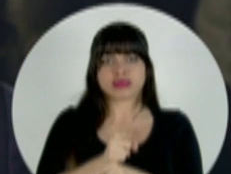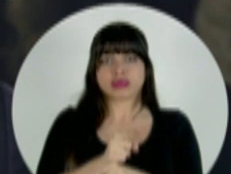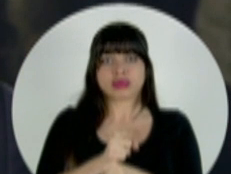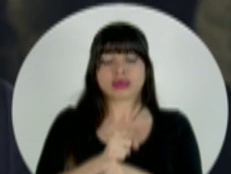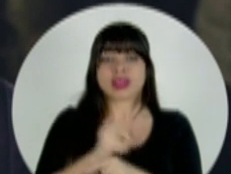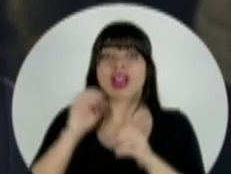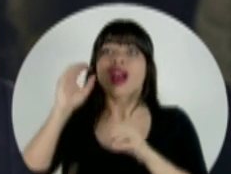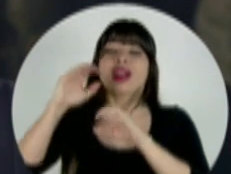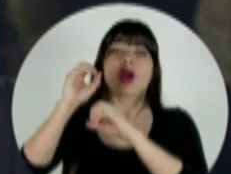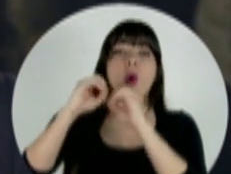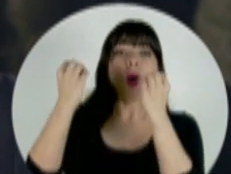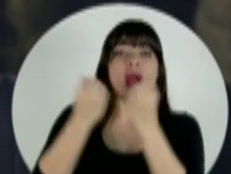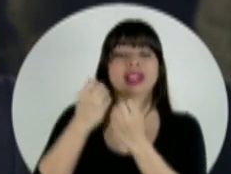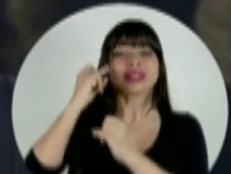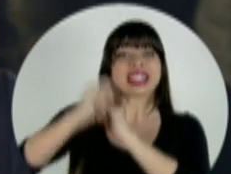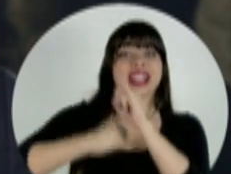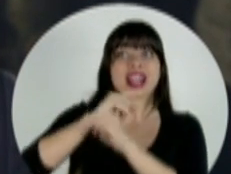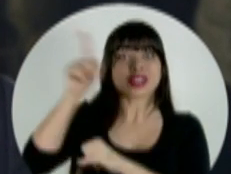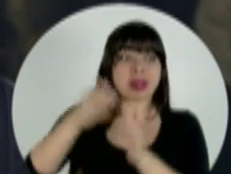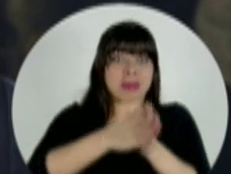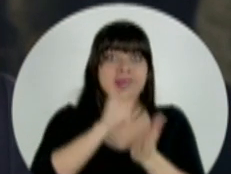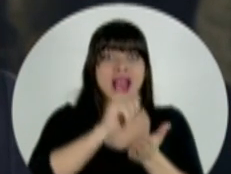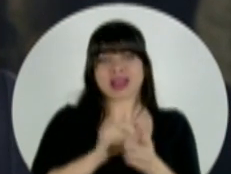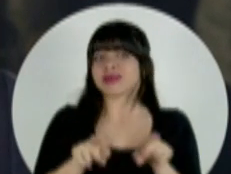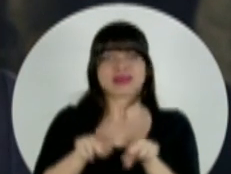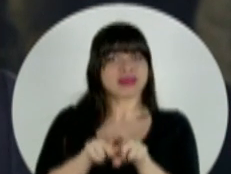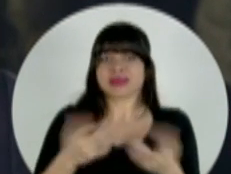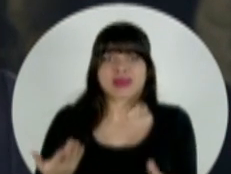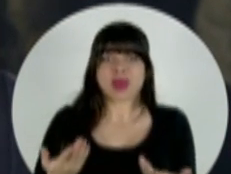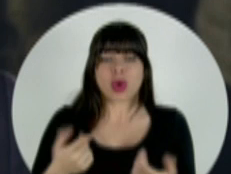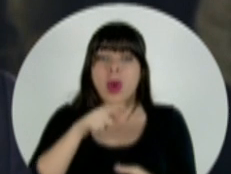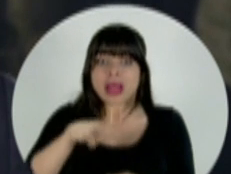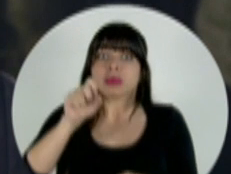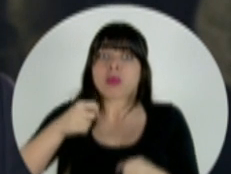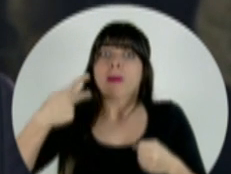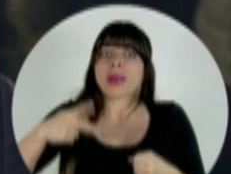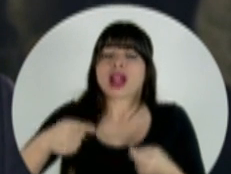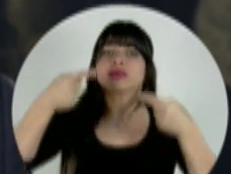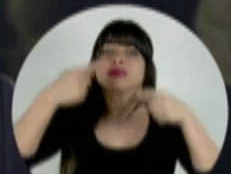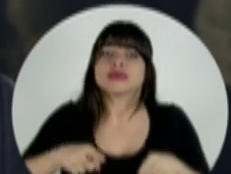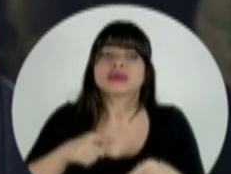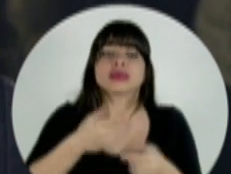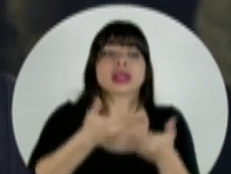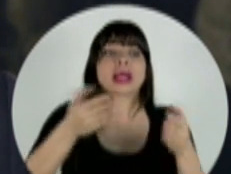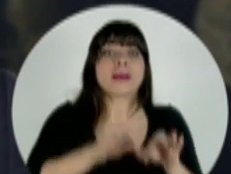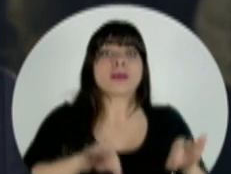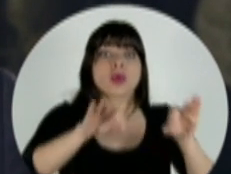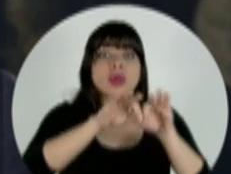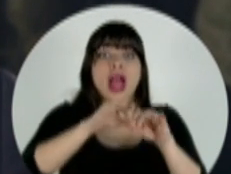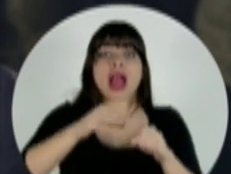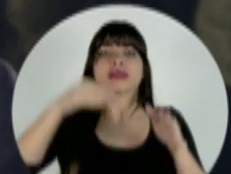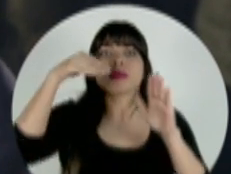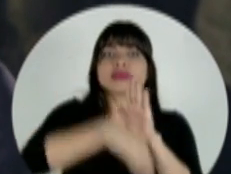Esto no lo piden ni los organismos internacionales siquiera. El riesgo de un deterioro en servicios públicos esenciales que